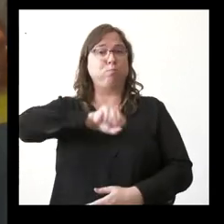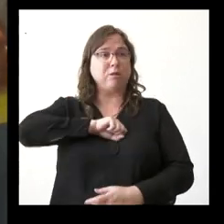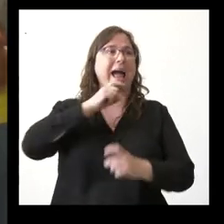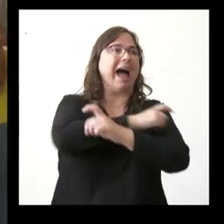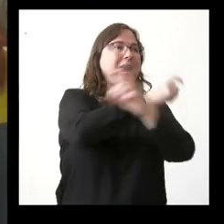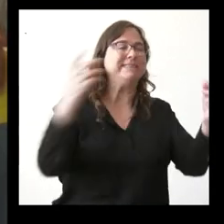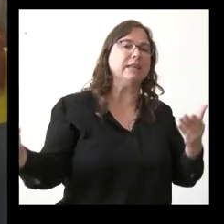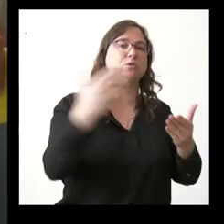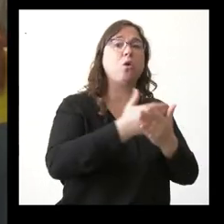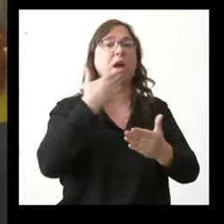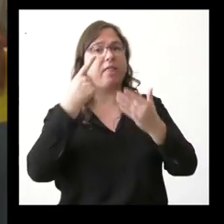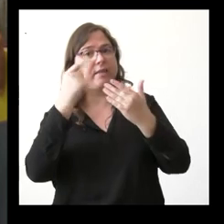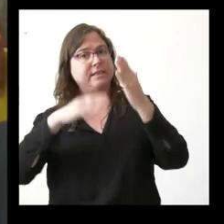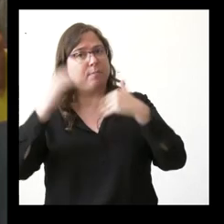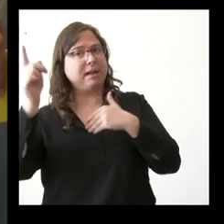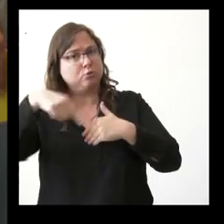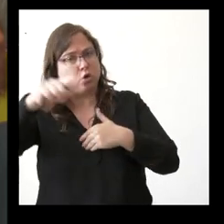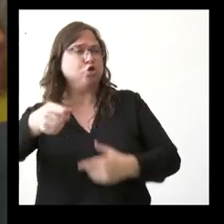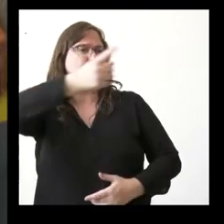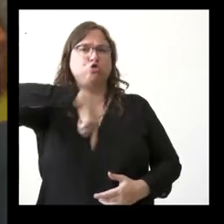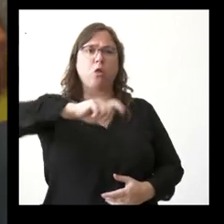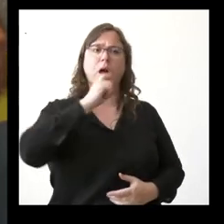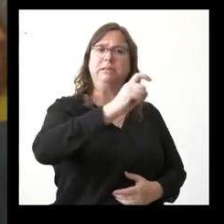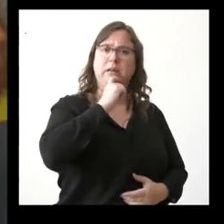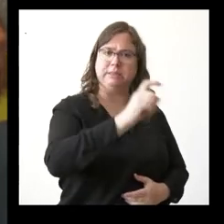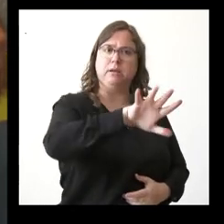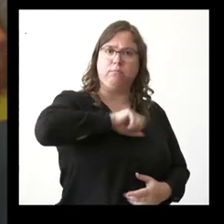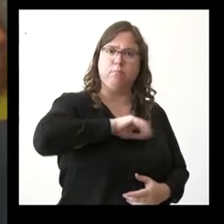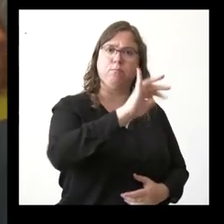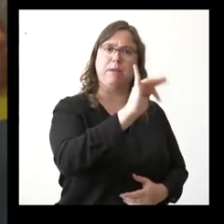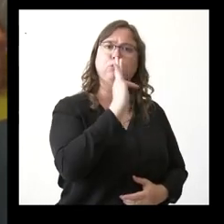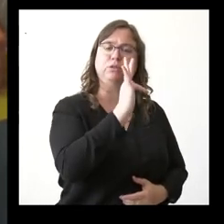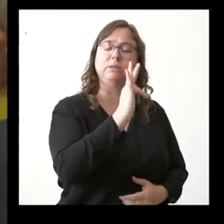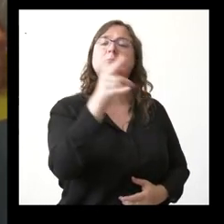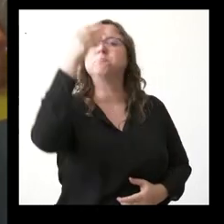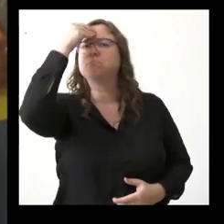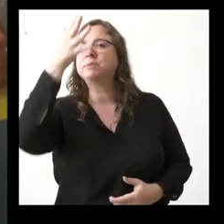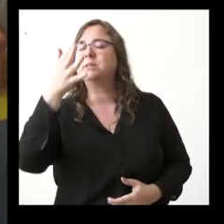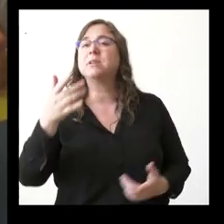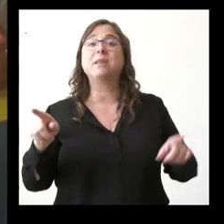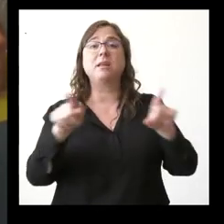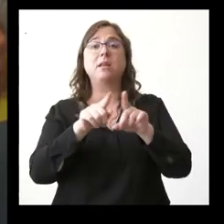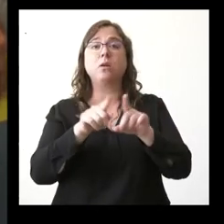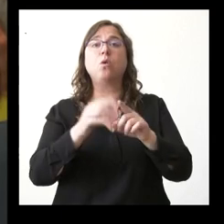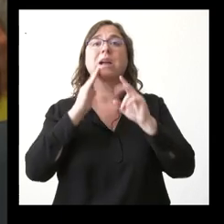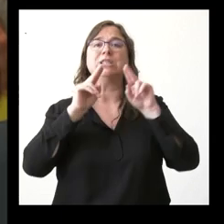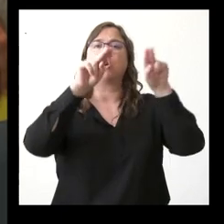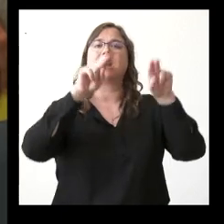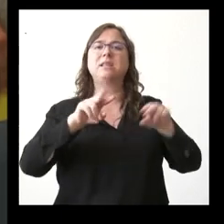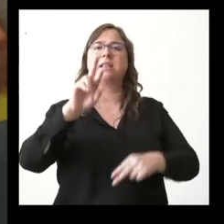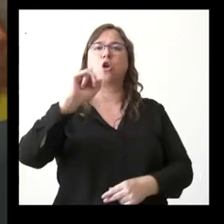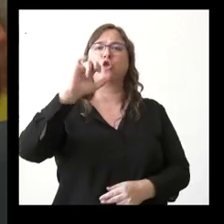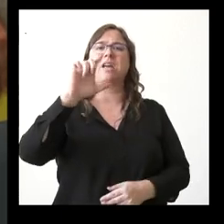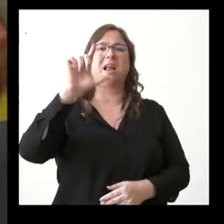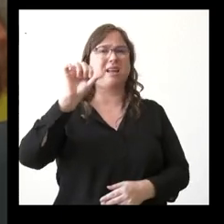mayores de 60 para tener una foto fija real de lo que está pasando y en esta línea para la consejera la residencia de los Royales de Soria una de